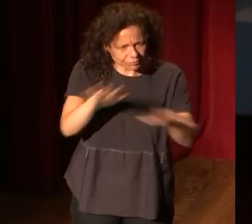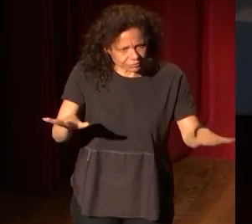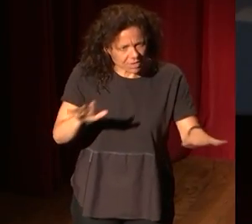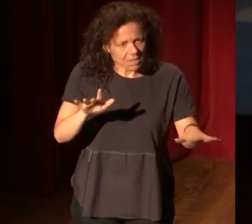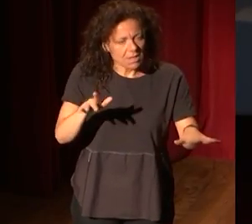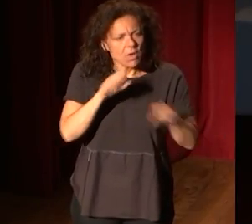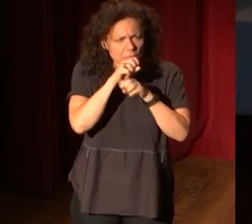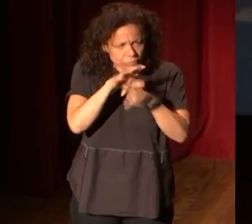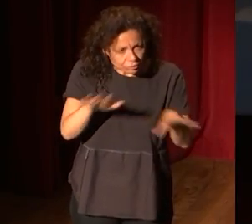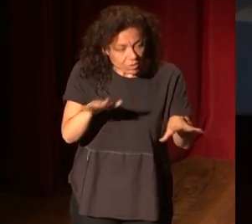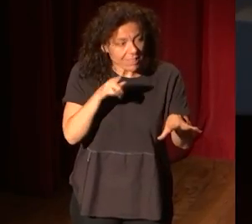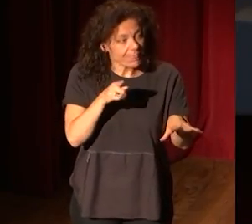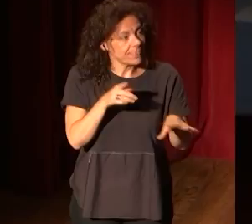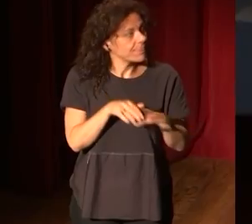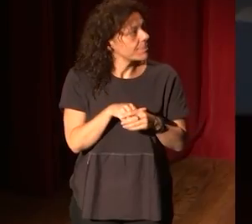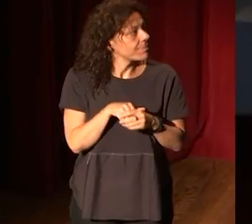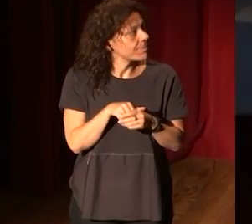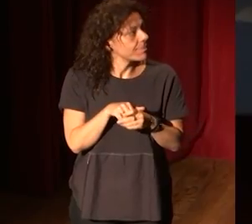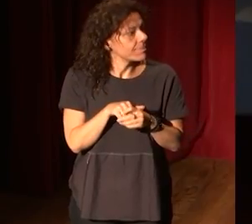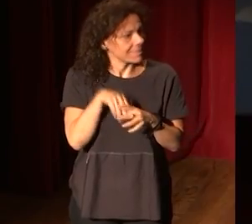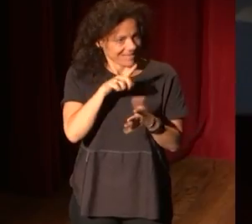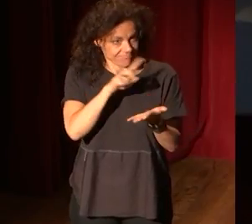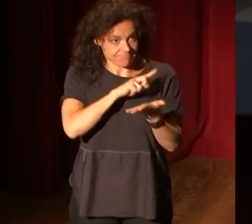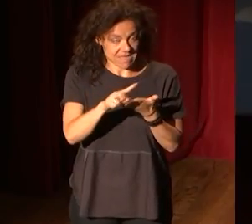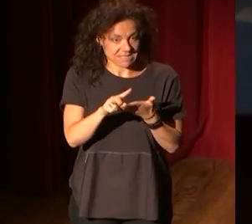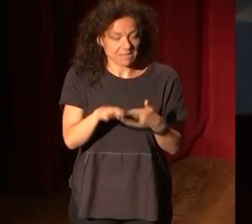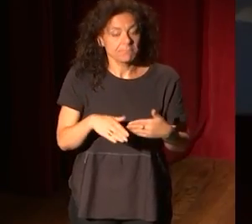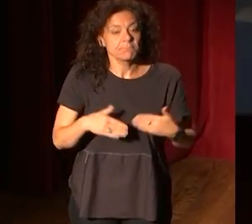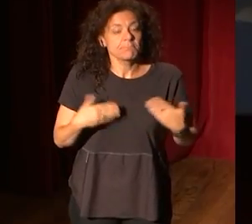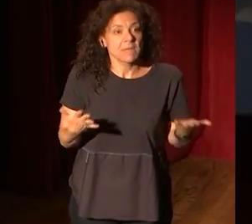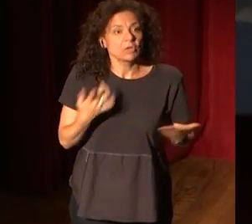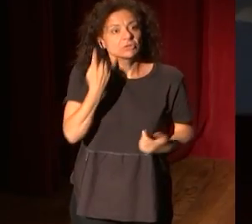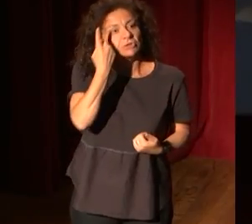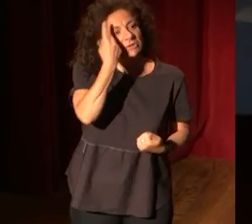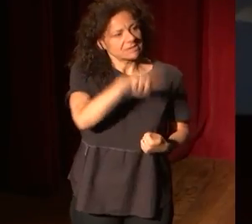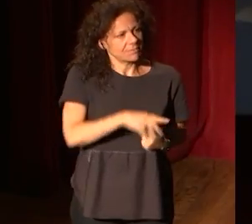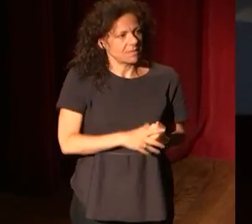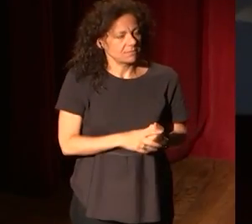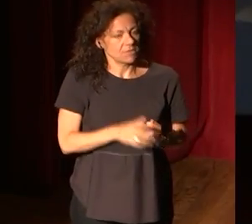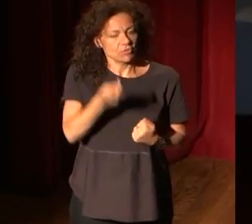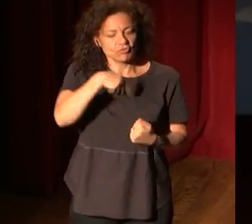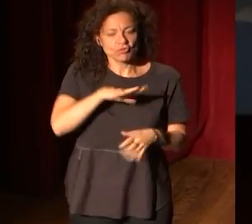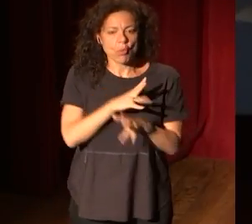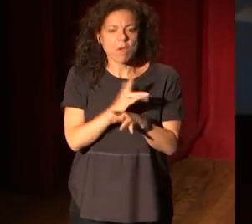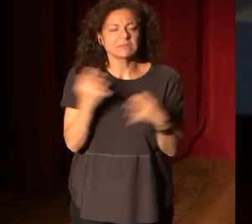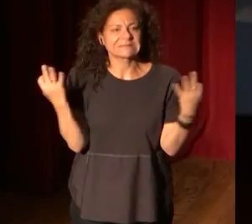redifusión del mensaje pero sepan a qué jugamos